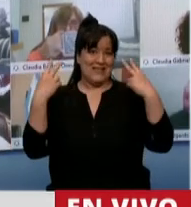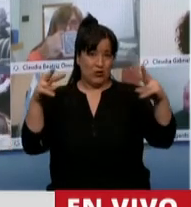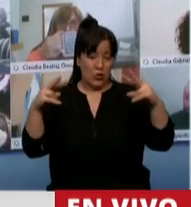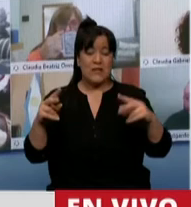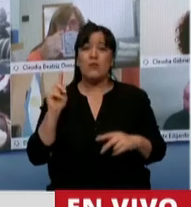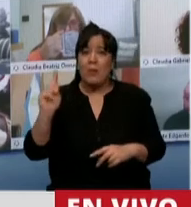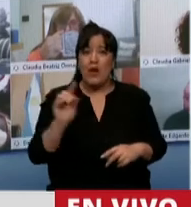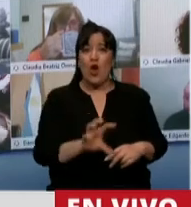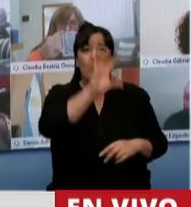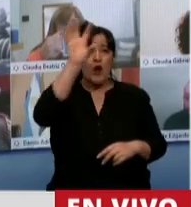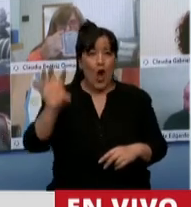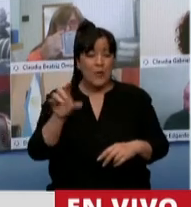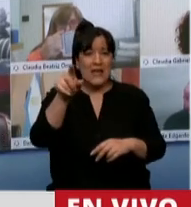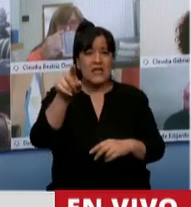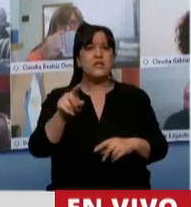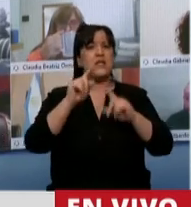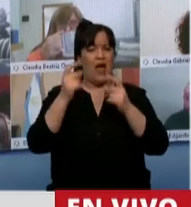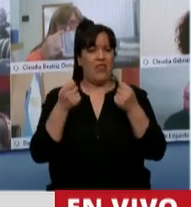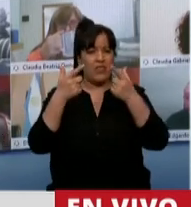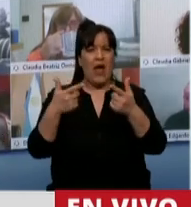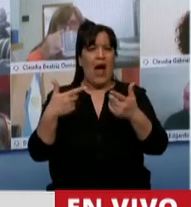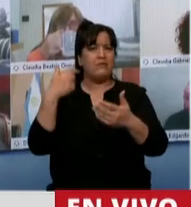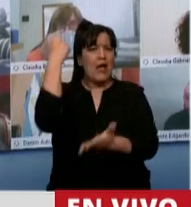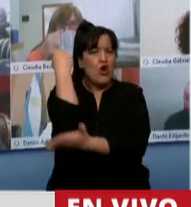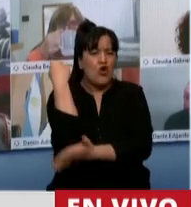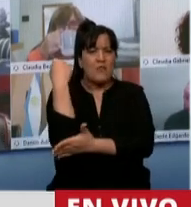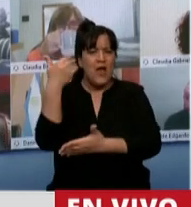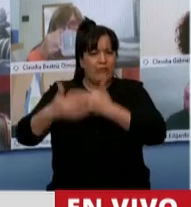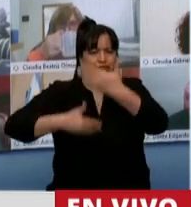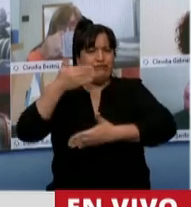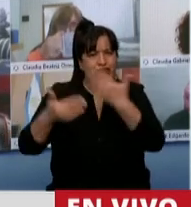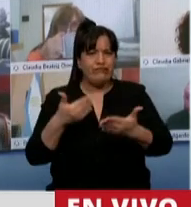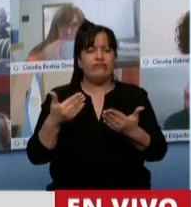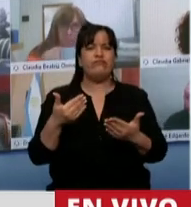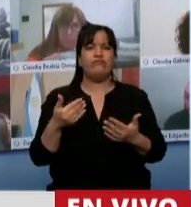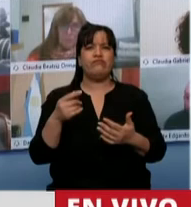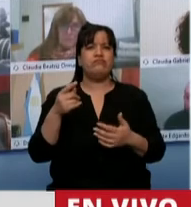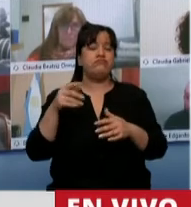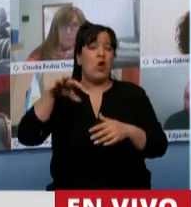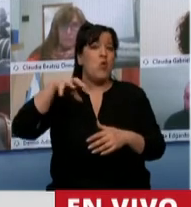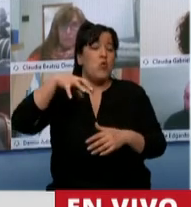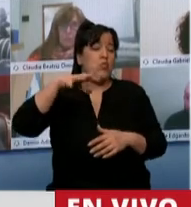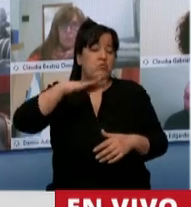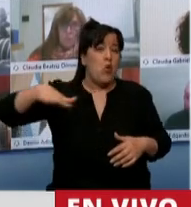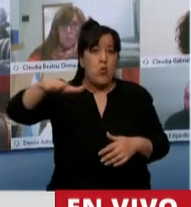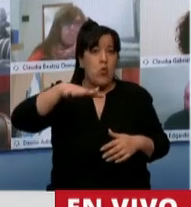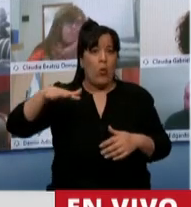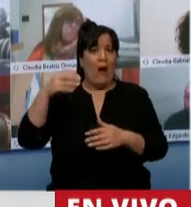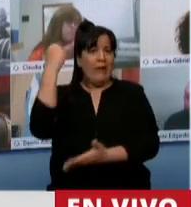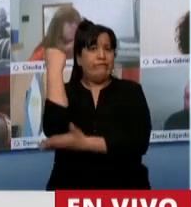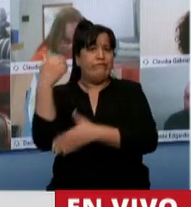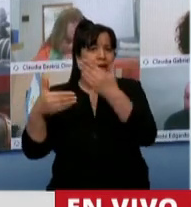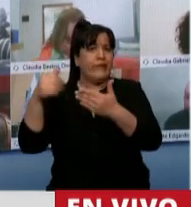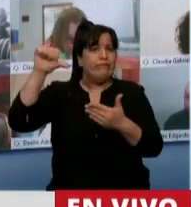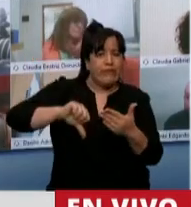del interior generar un desarrollo y una dinámica económica en lugares donde tal vez el desarrollo económico le era esquivo.